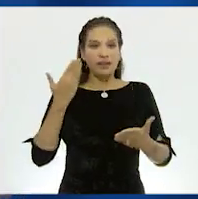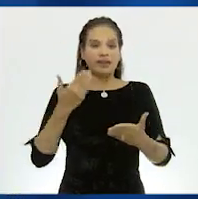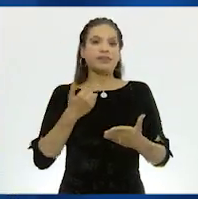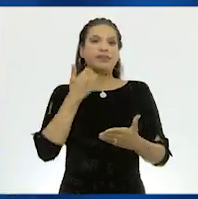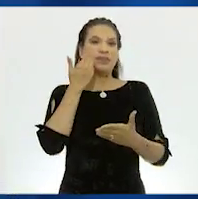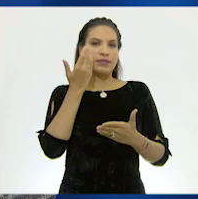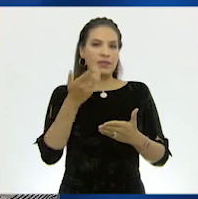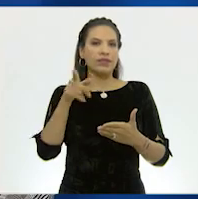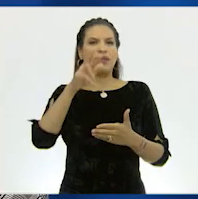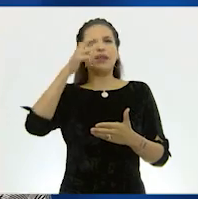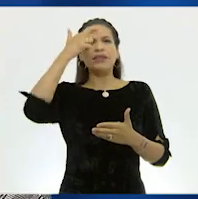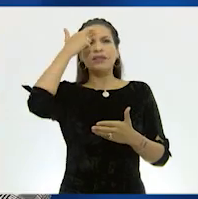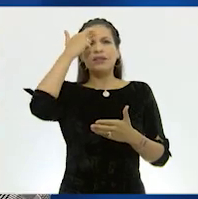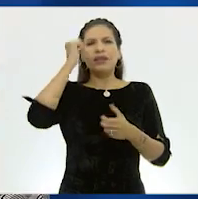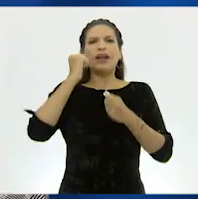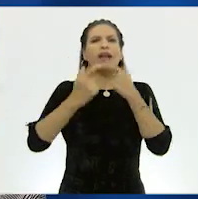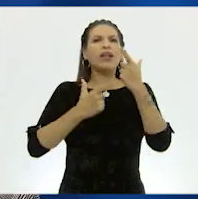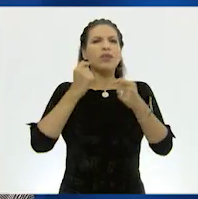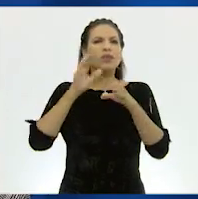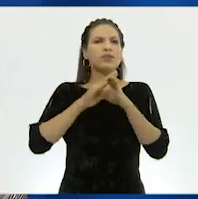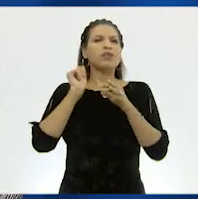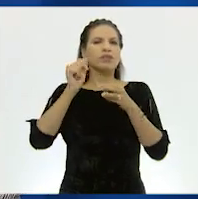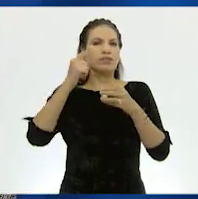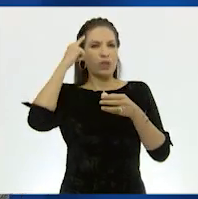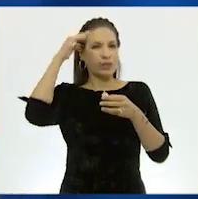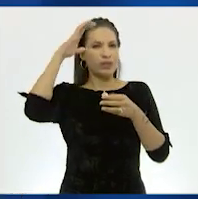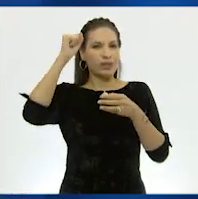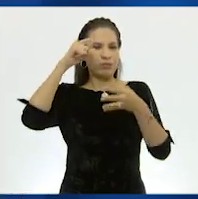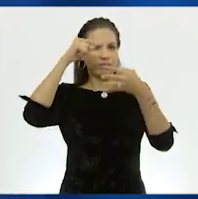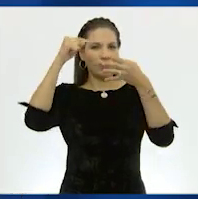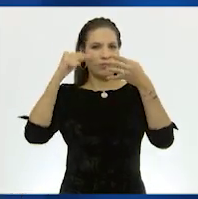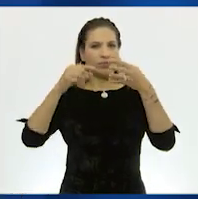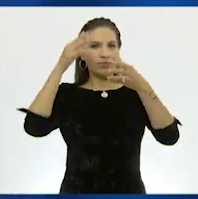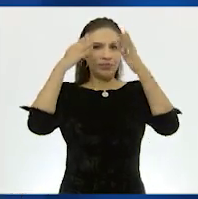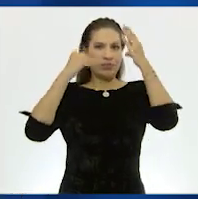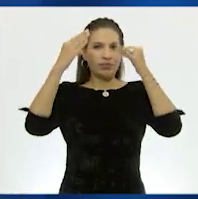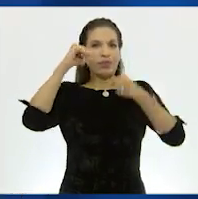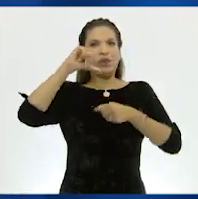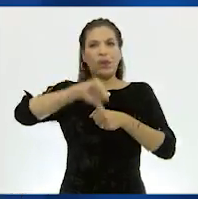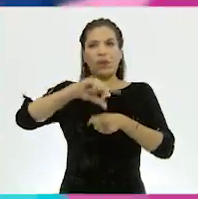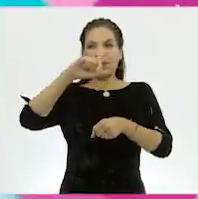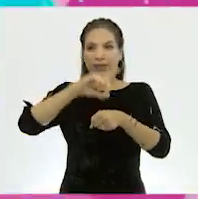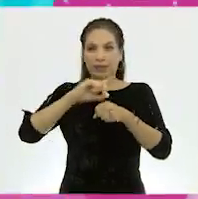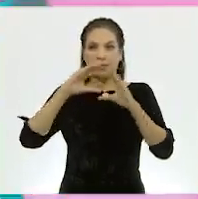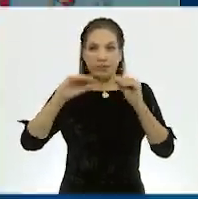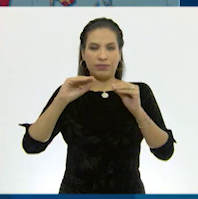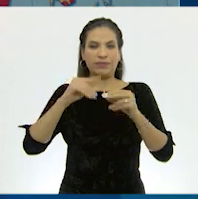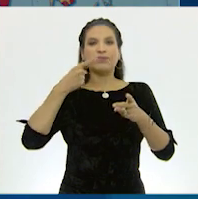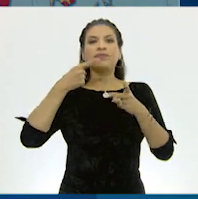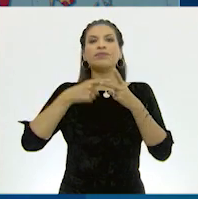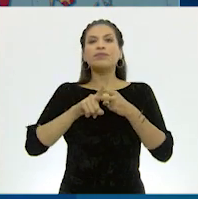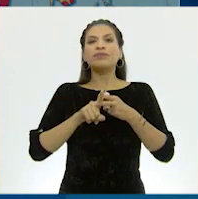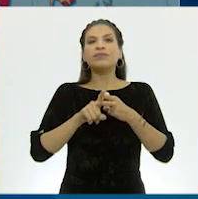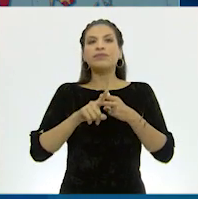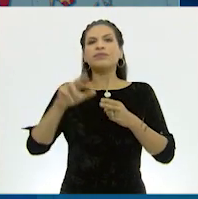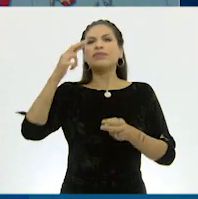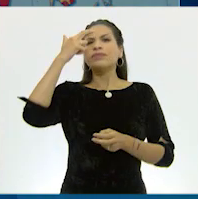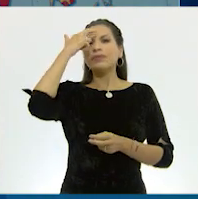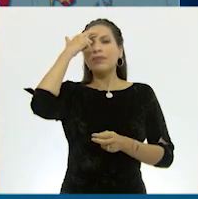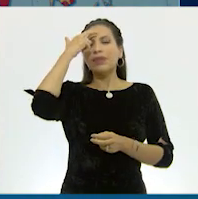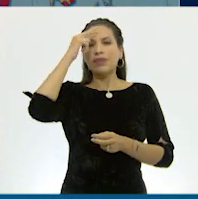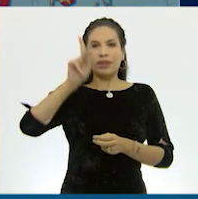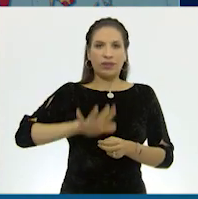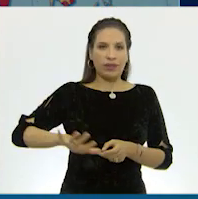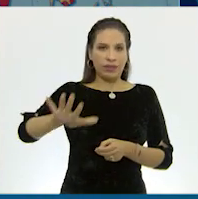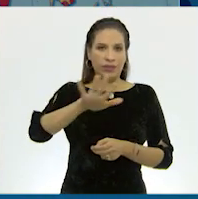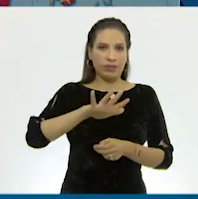quiero que recordemos algunos conceptos clave para lograr los aprendizajes del día de hoy. Vamos a comenzar recordando que la